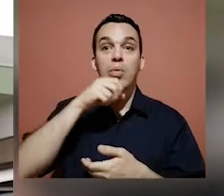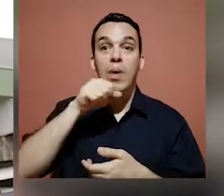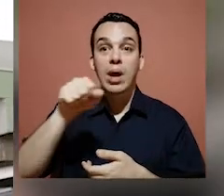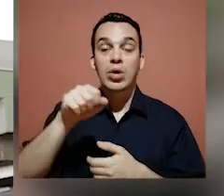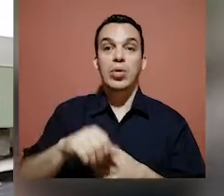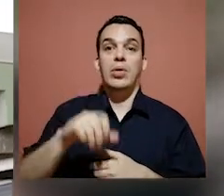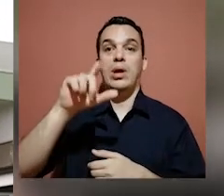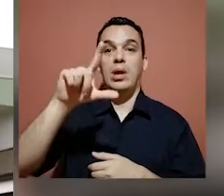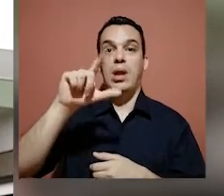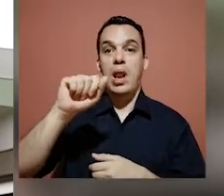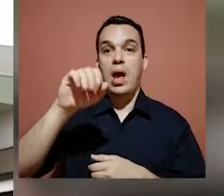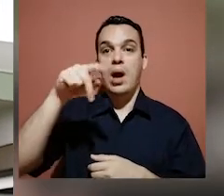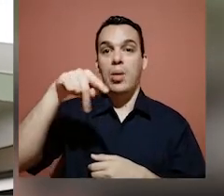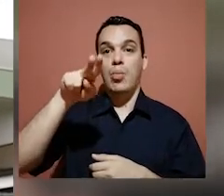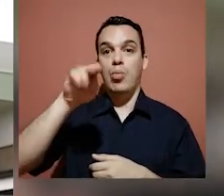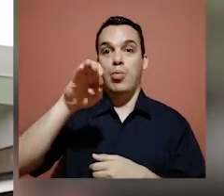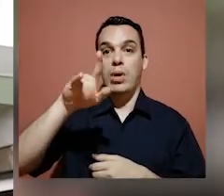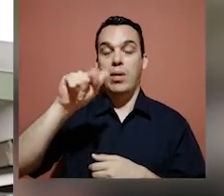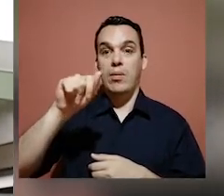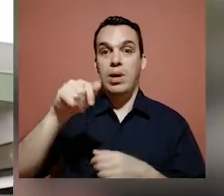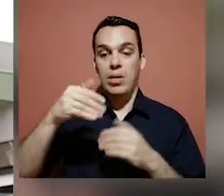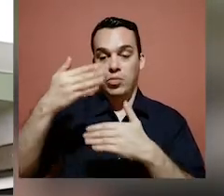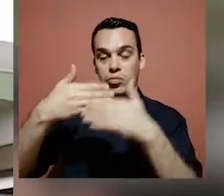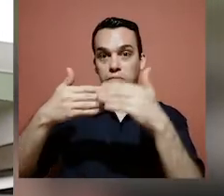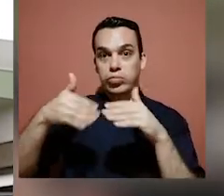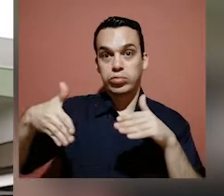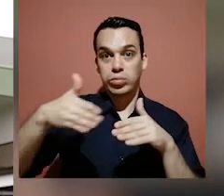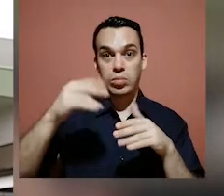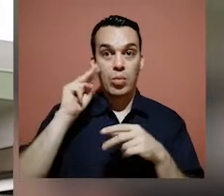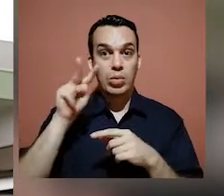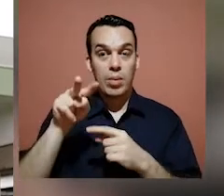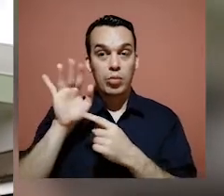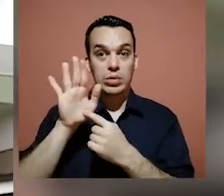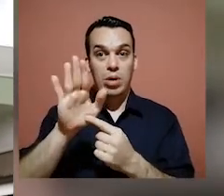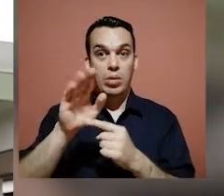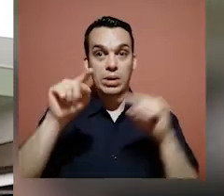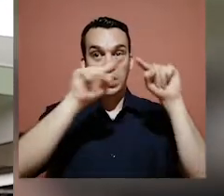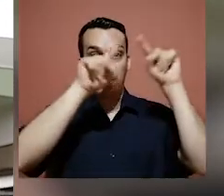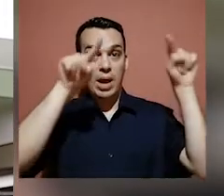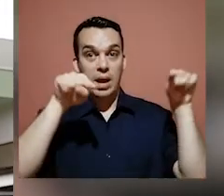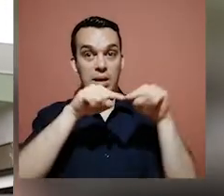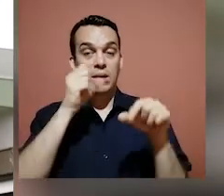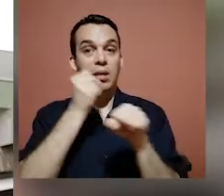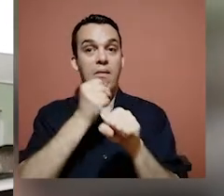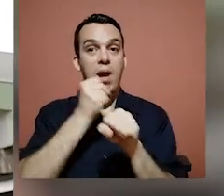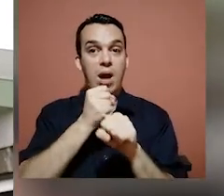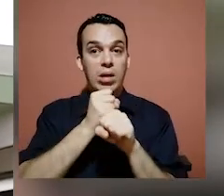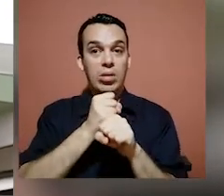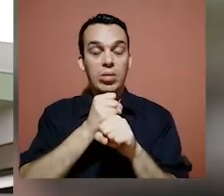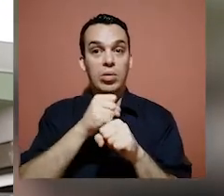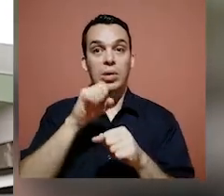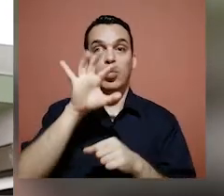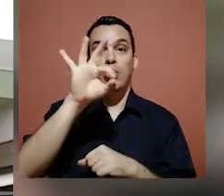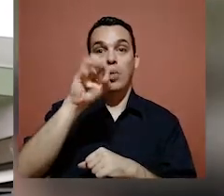el cual corresponde a la remodelación de uno de los pabellones del centro. A continuación les voy a mostrar unas imágenes de los trabajos que se encuentran